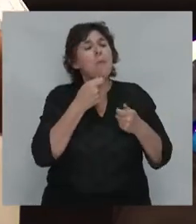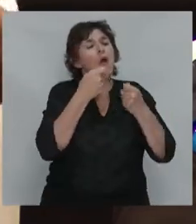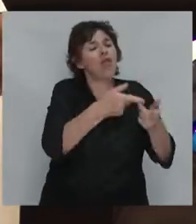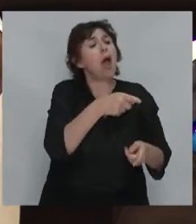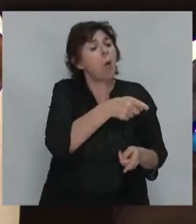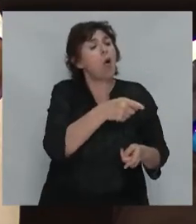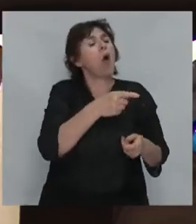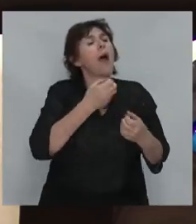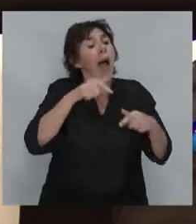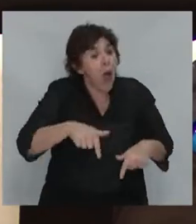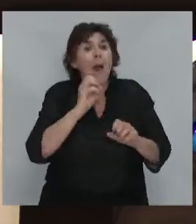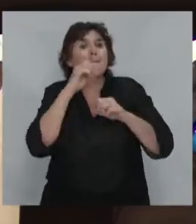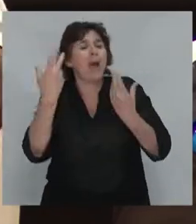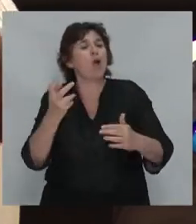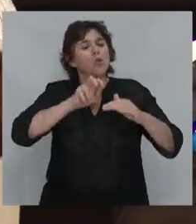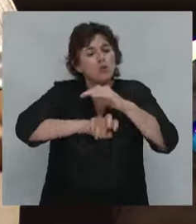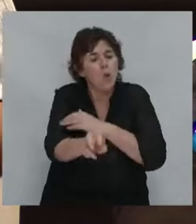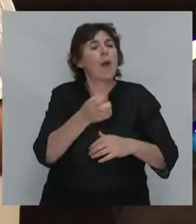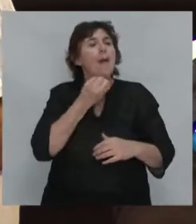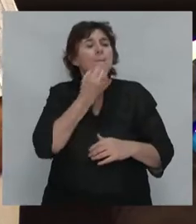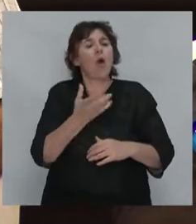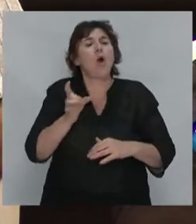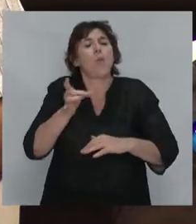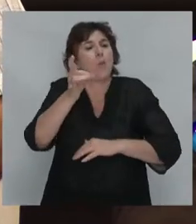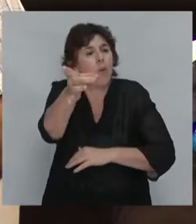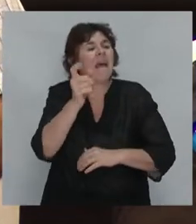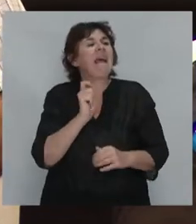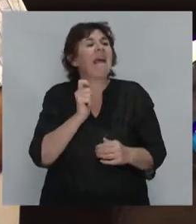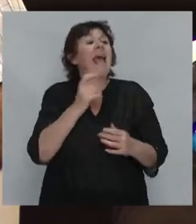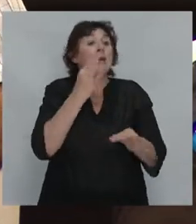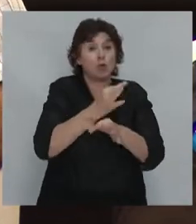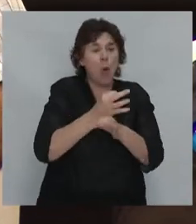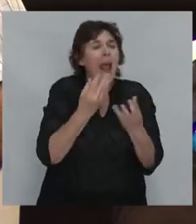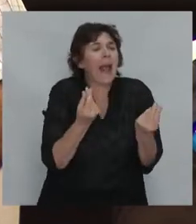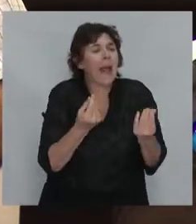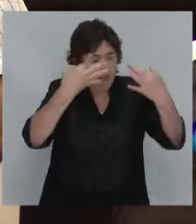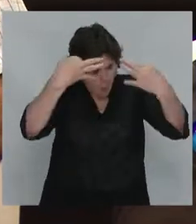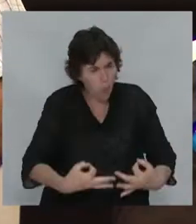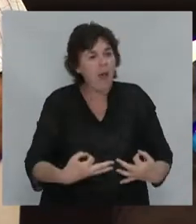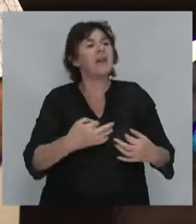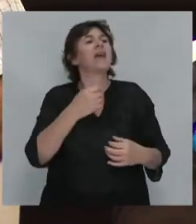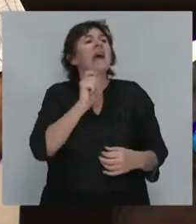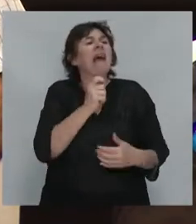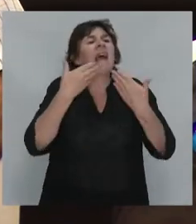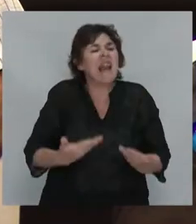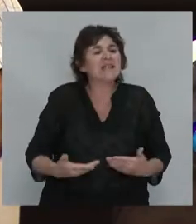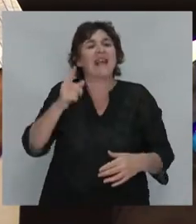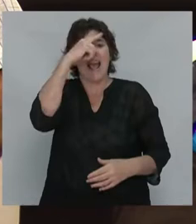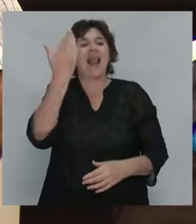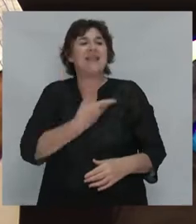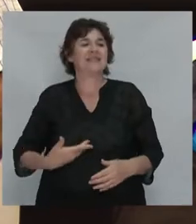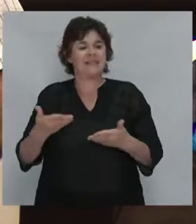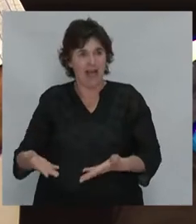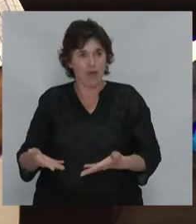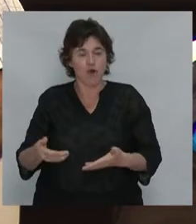subterráneos, tiene mejores metros, tiene mejores ferrocarriles y las escuelas de calidad. De otra manera, es muy difícil transitar la